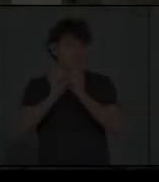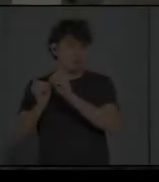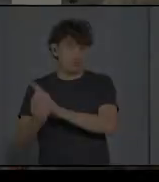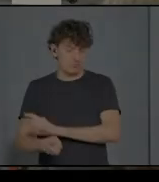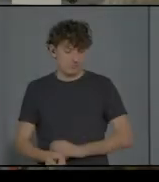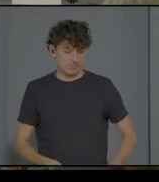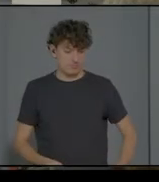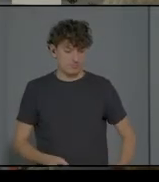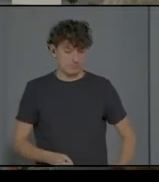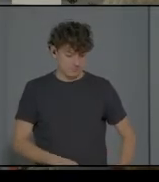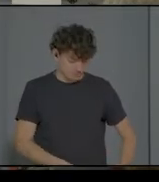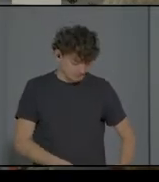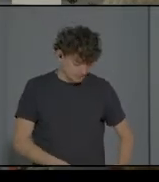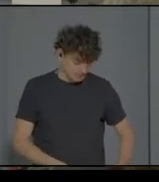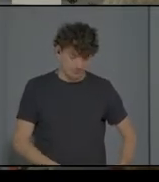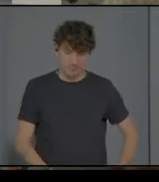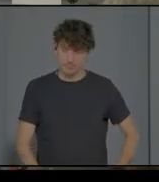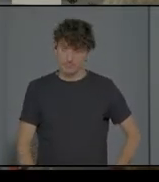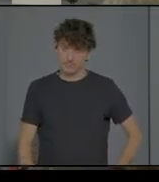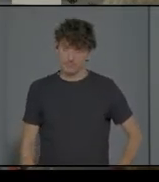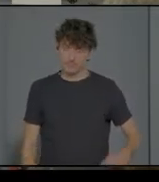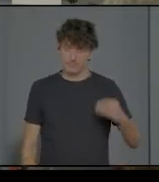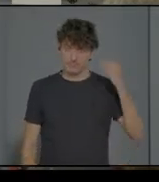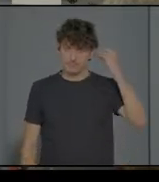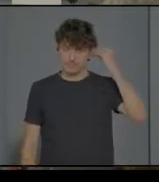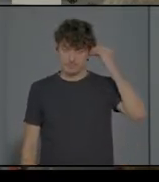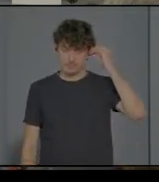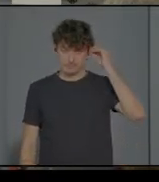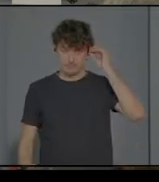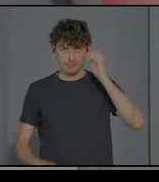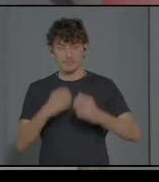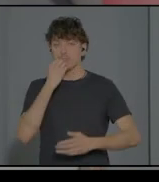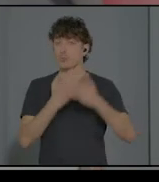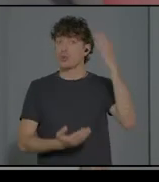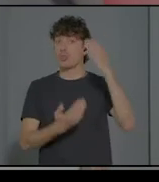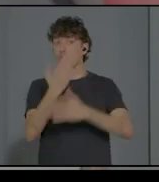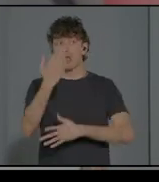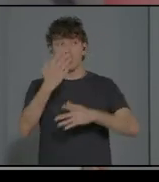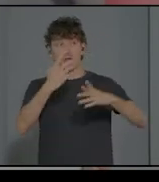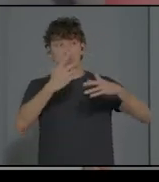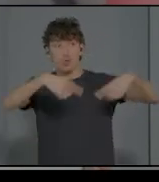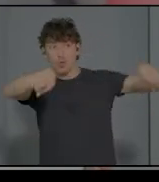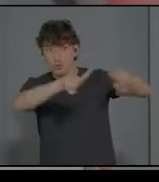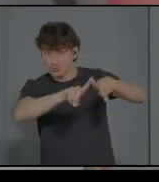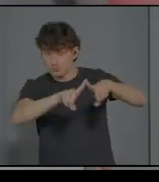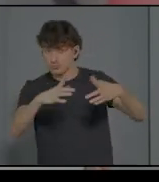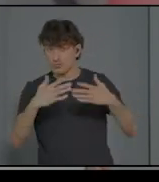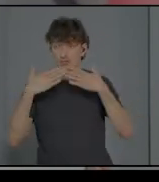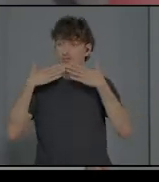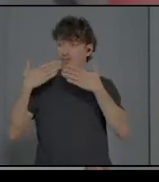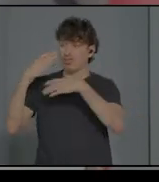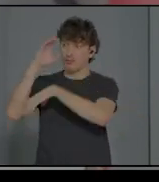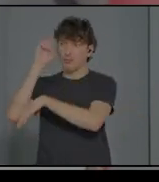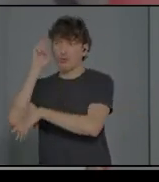Buenas tardes a todos. Gracias a todos por la